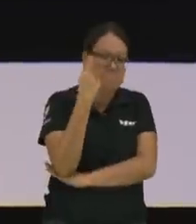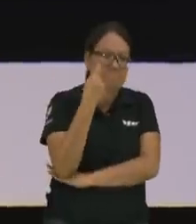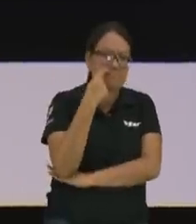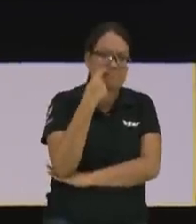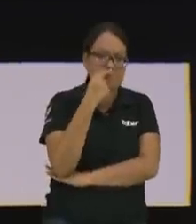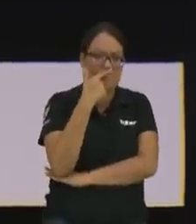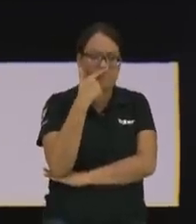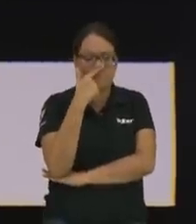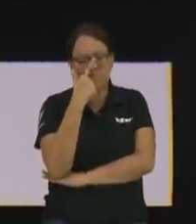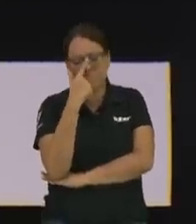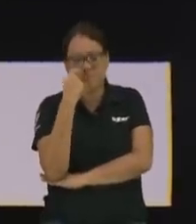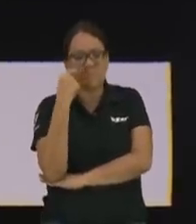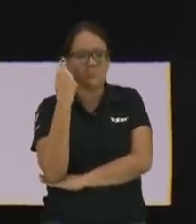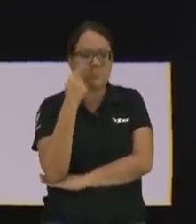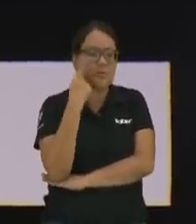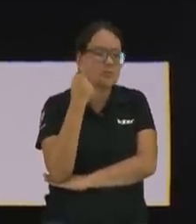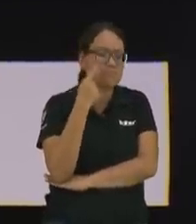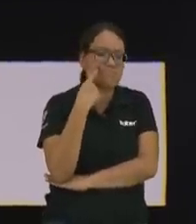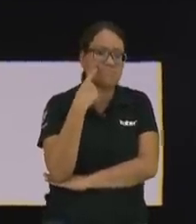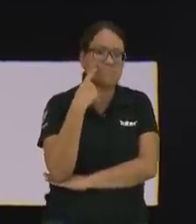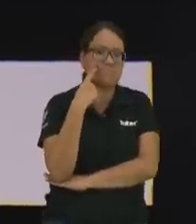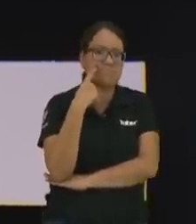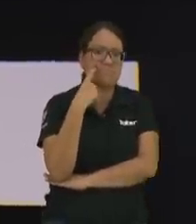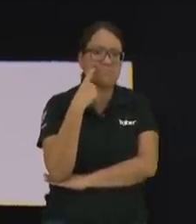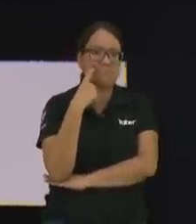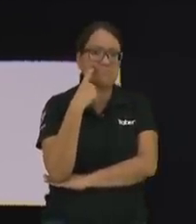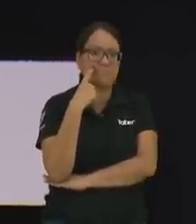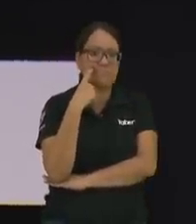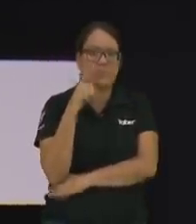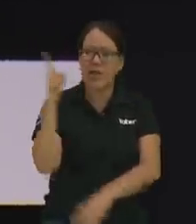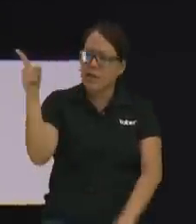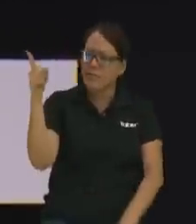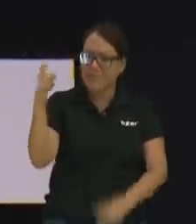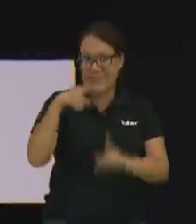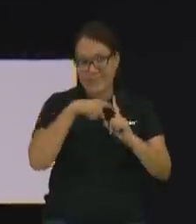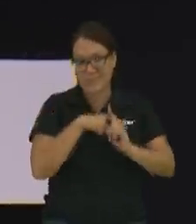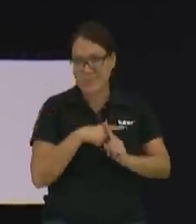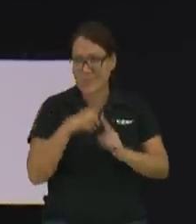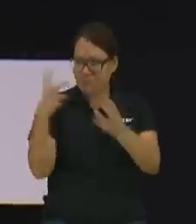usan que no le hace daño a nadie le habló un empresario cristiano